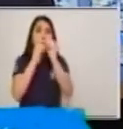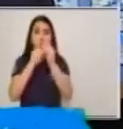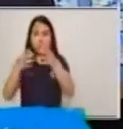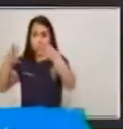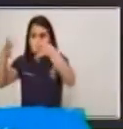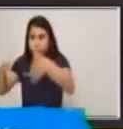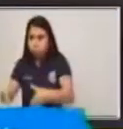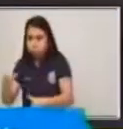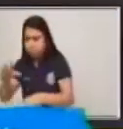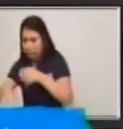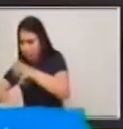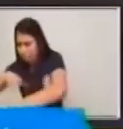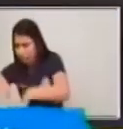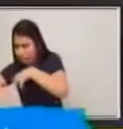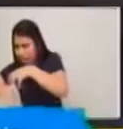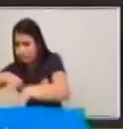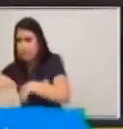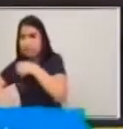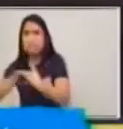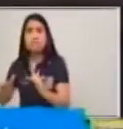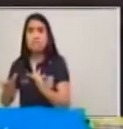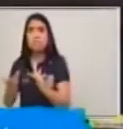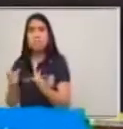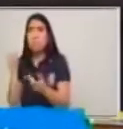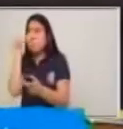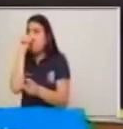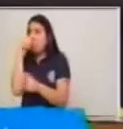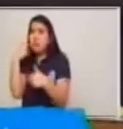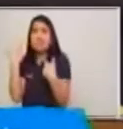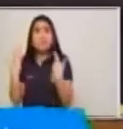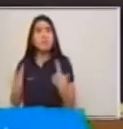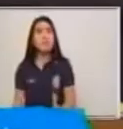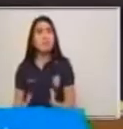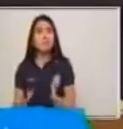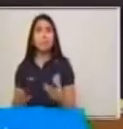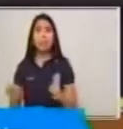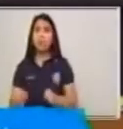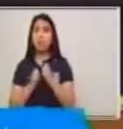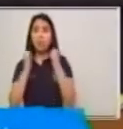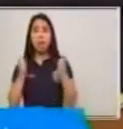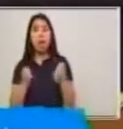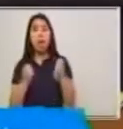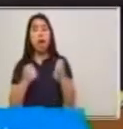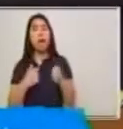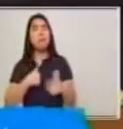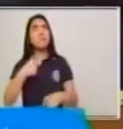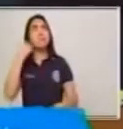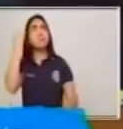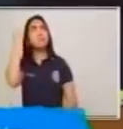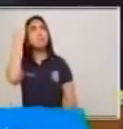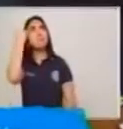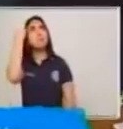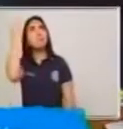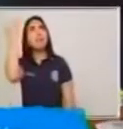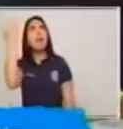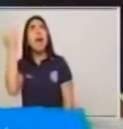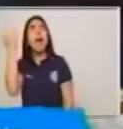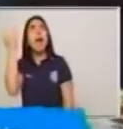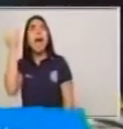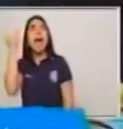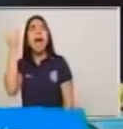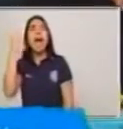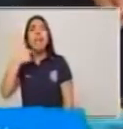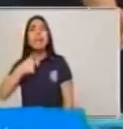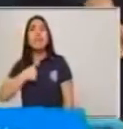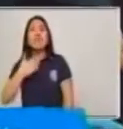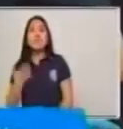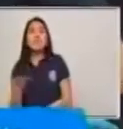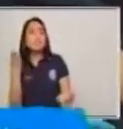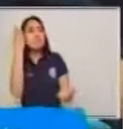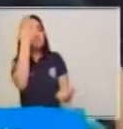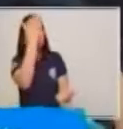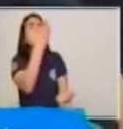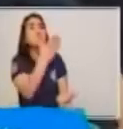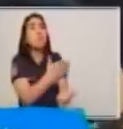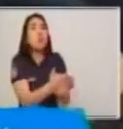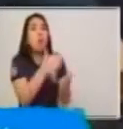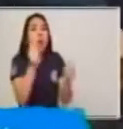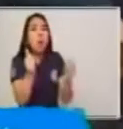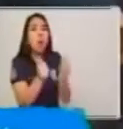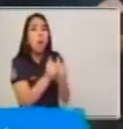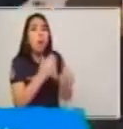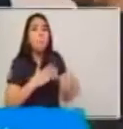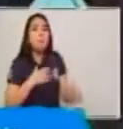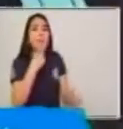encontraba. Entonces decidió ir donde se encontraba su hermana Sofía.